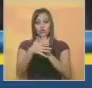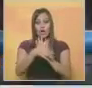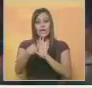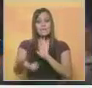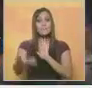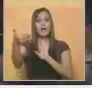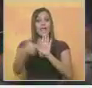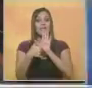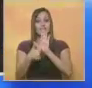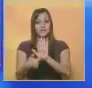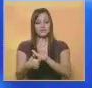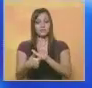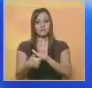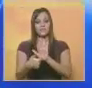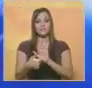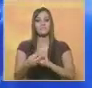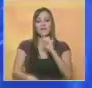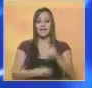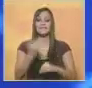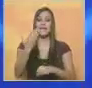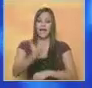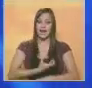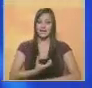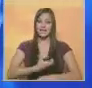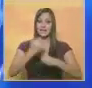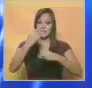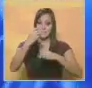importantísimo evento que es presidido por el alcalde metropolitano Antonio León.